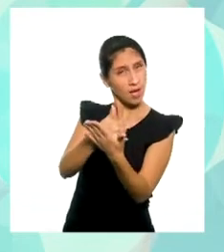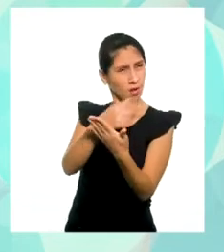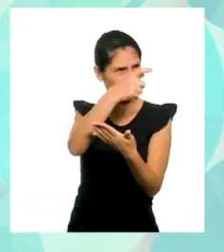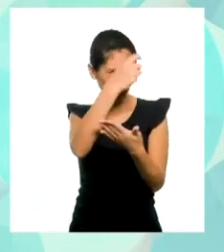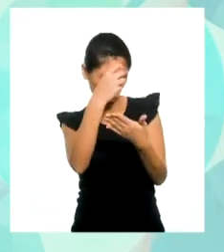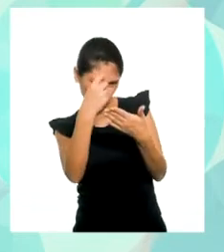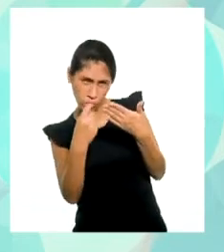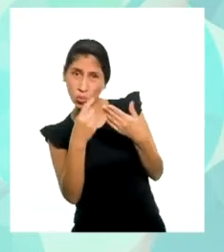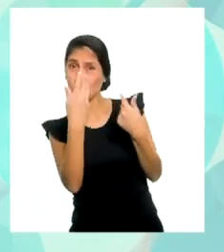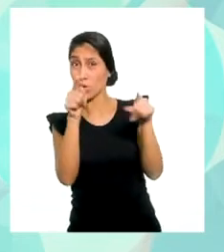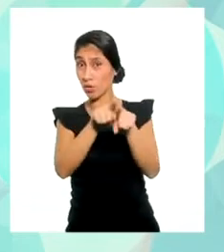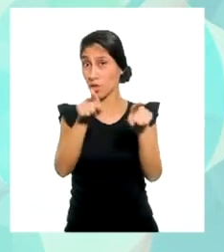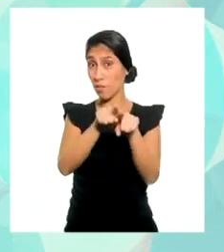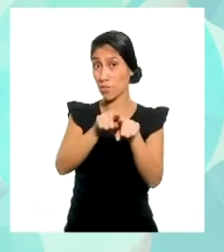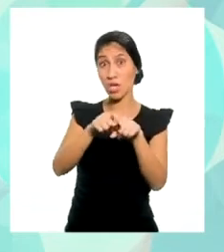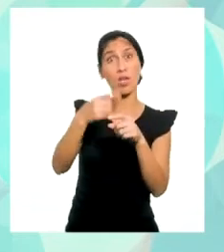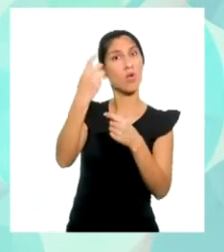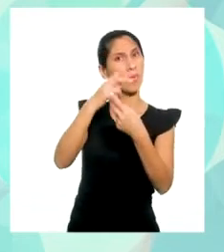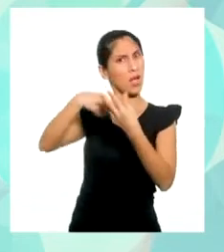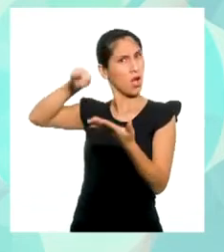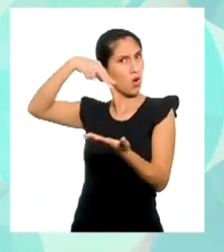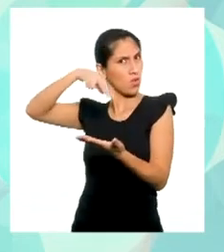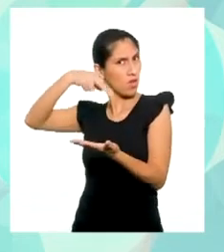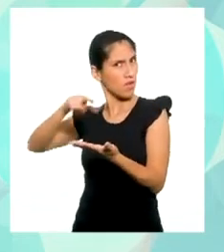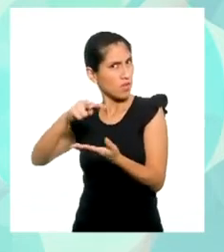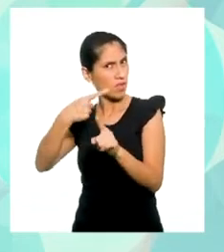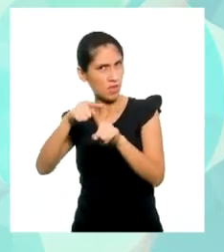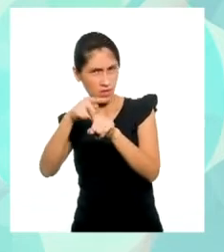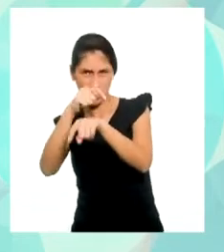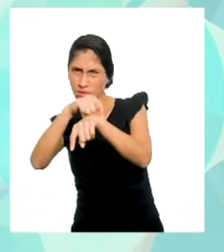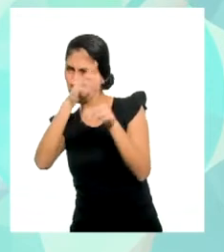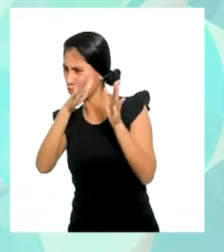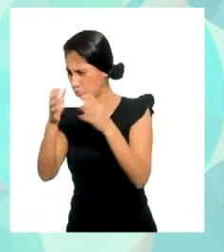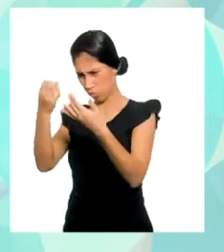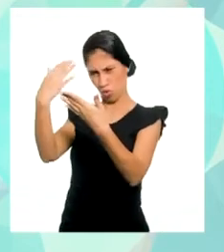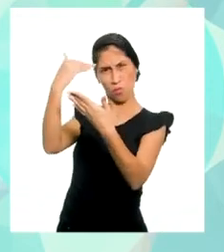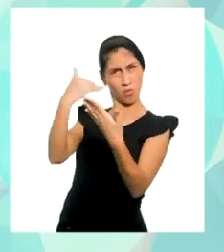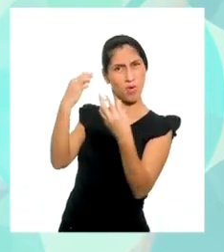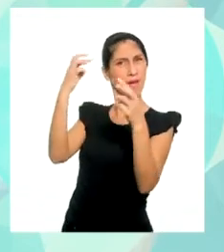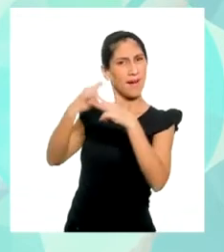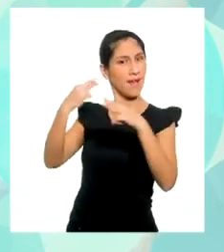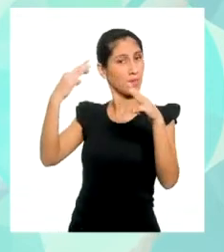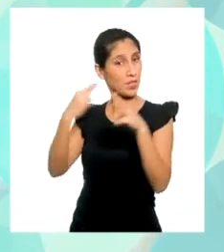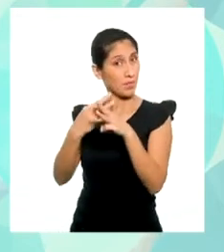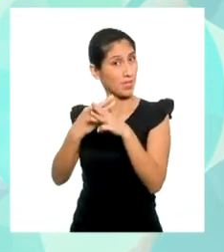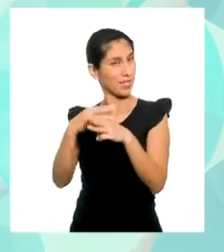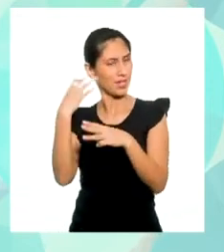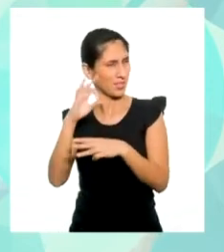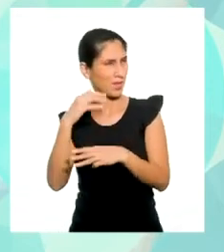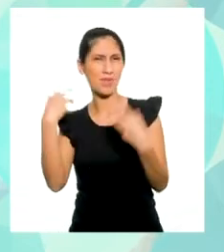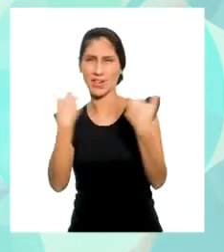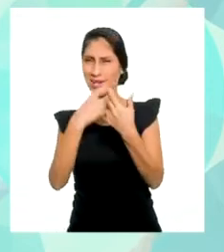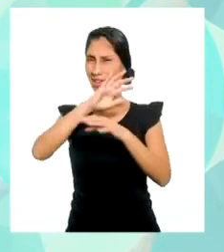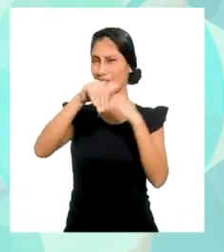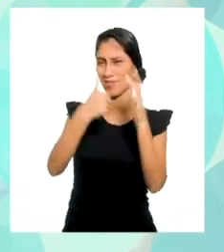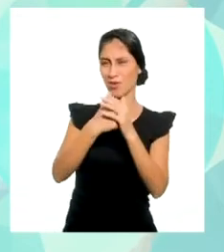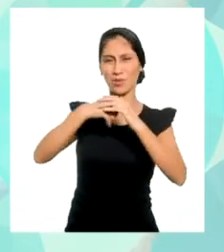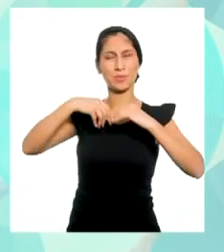cumpleaños, organizar mejor mi tiempo, etc. En fin, las matemáticas nos rodean día a día.